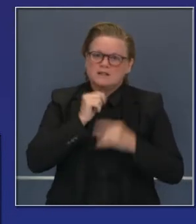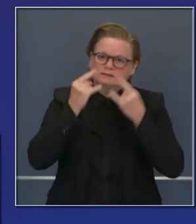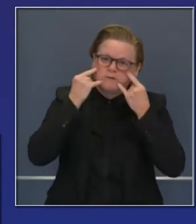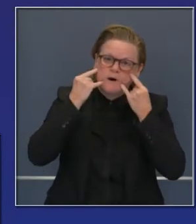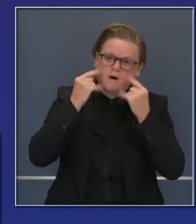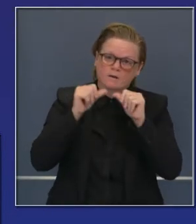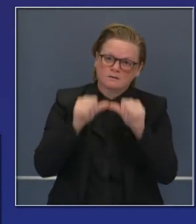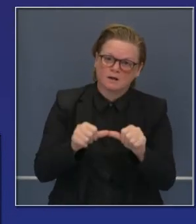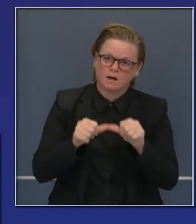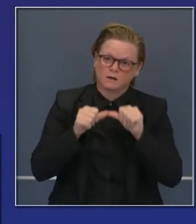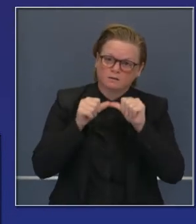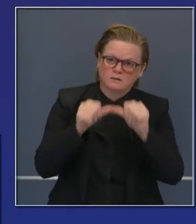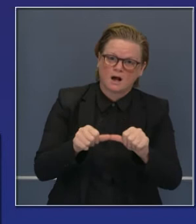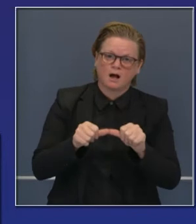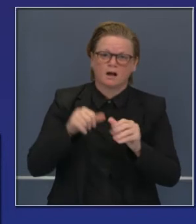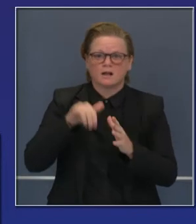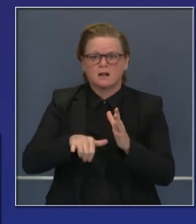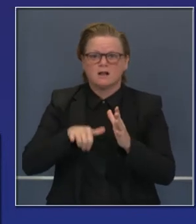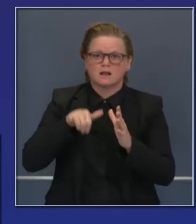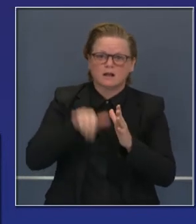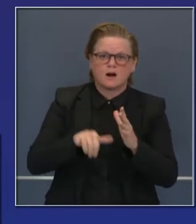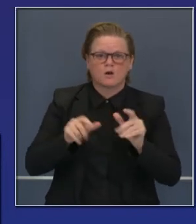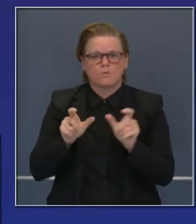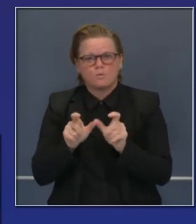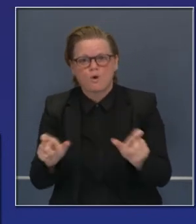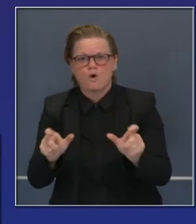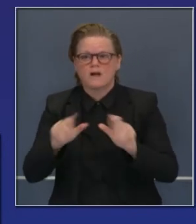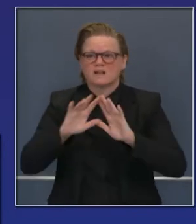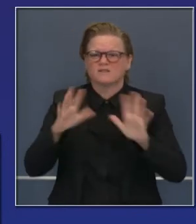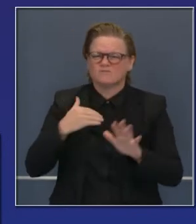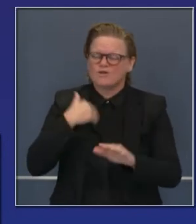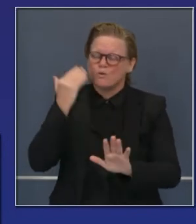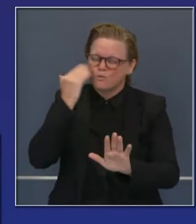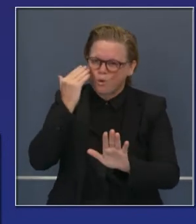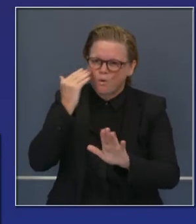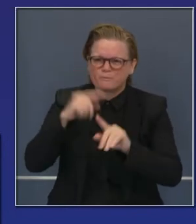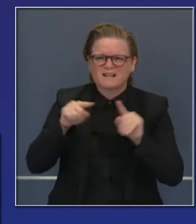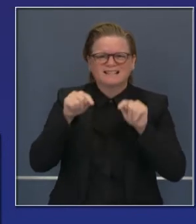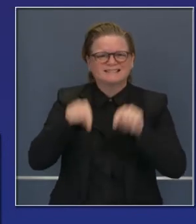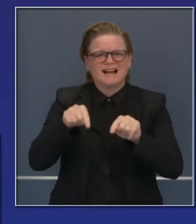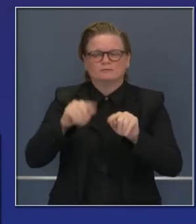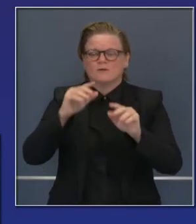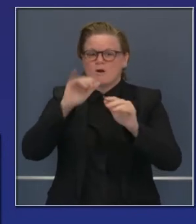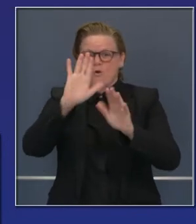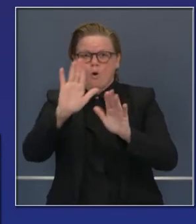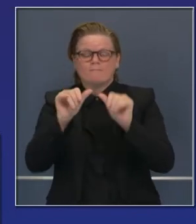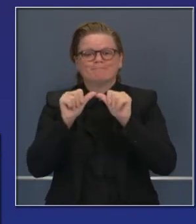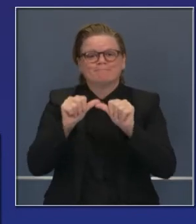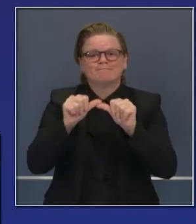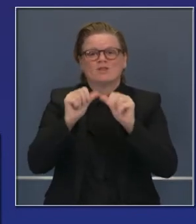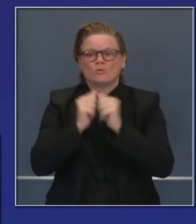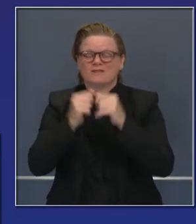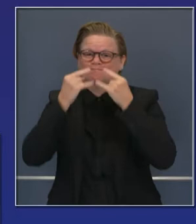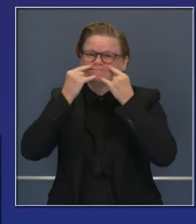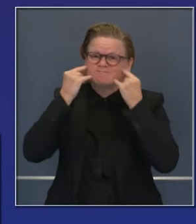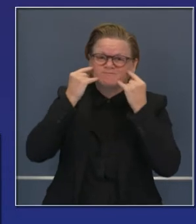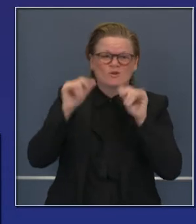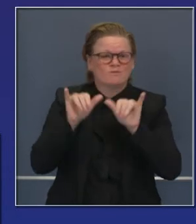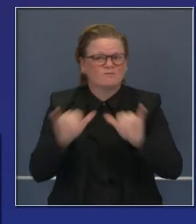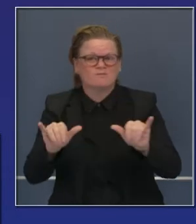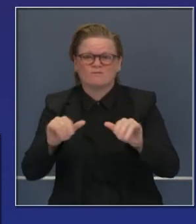optando por las cosas que marcan una diferencia y que podemos rastrear estos cambios para dar más confianza al público,